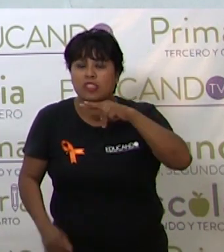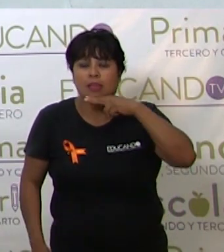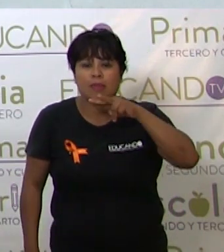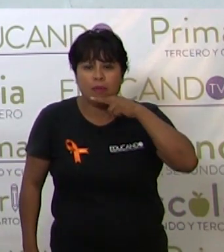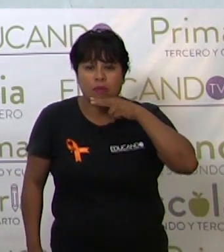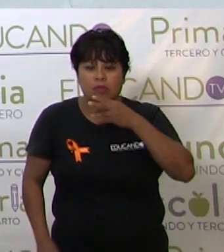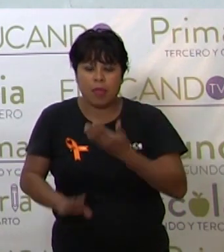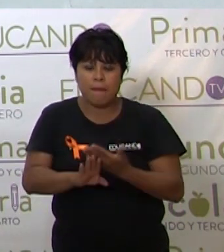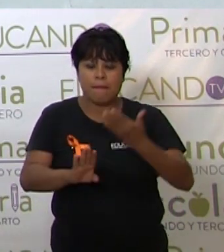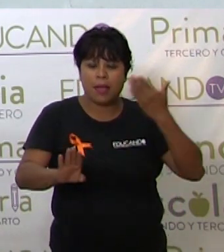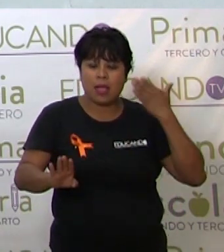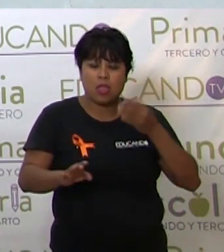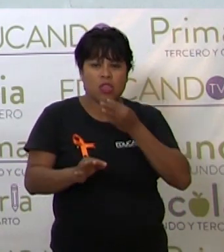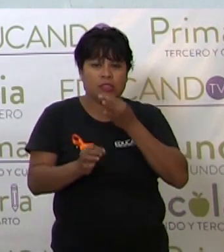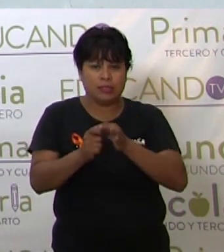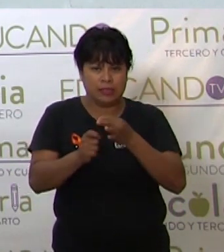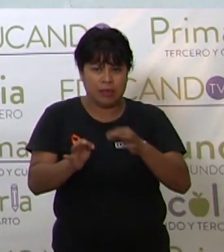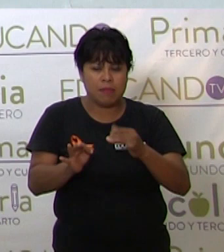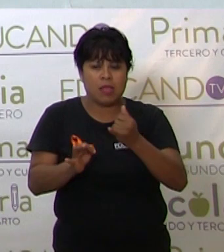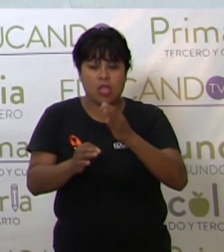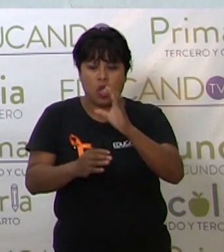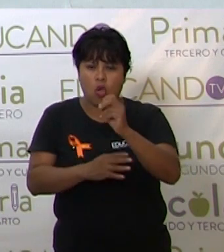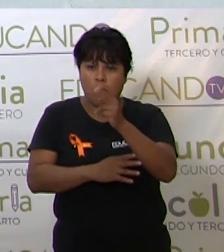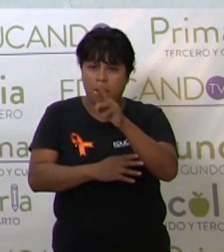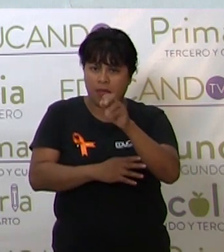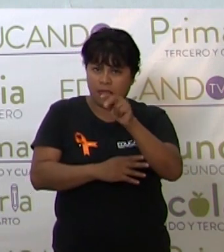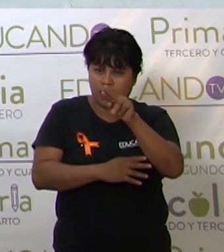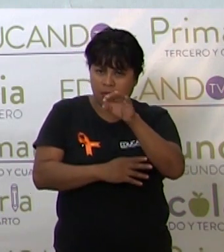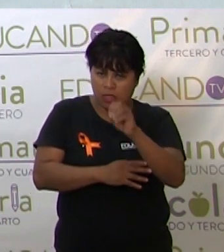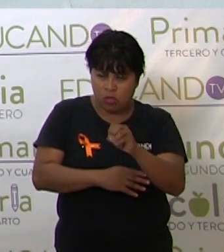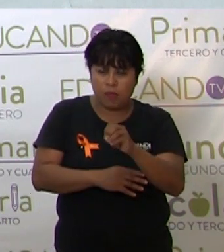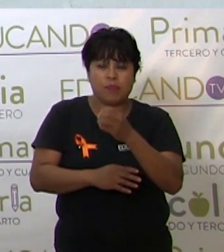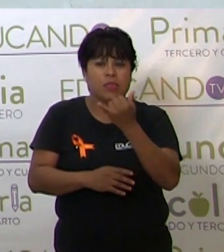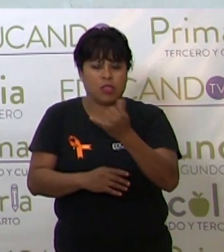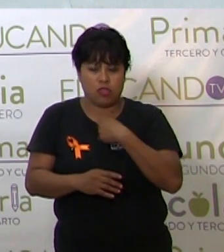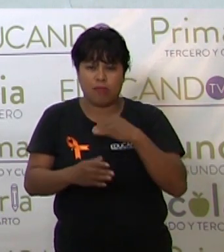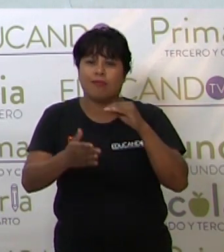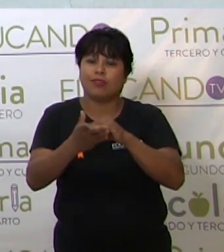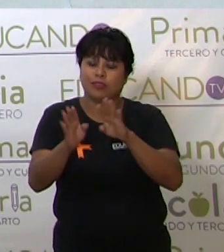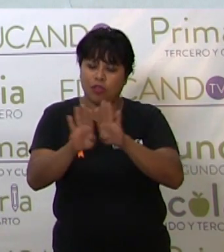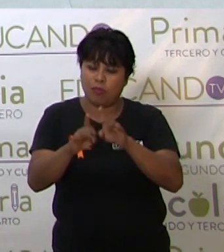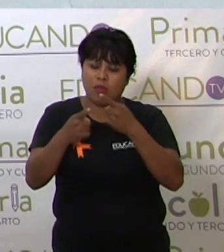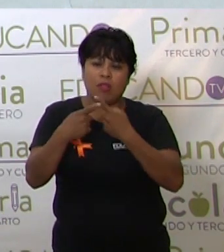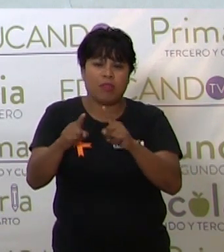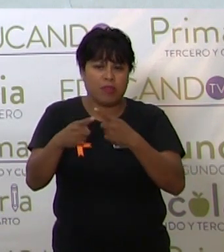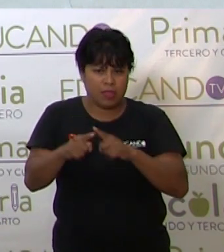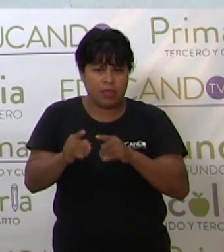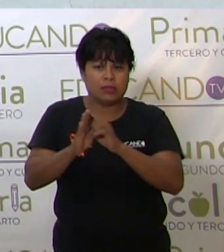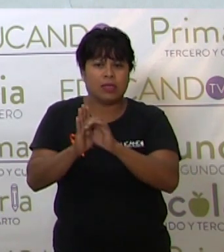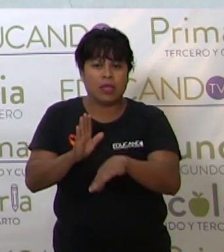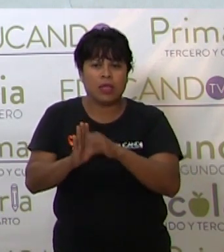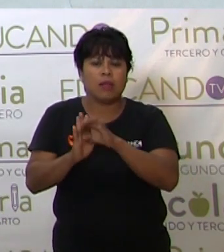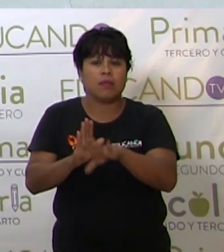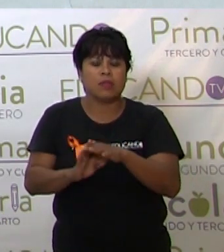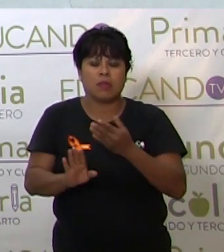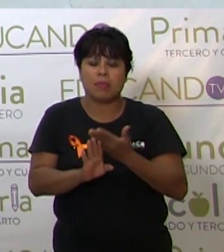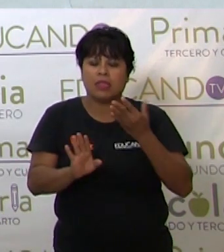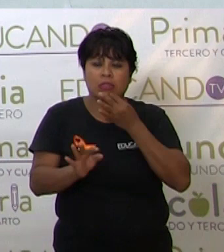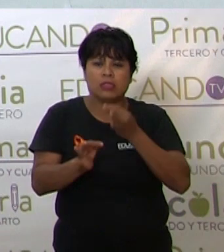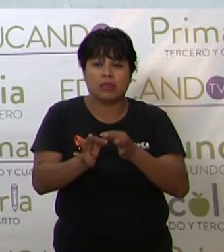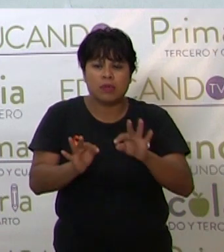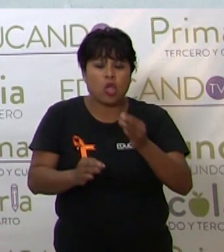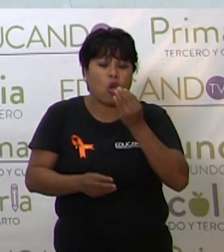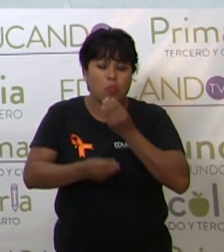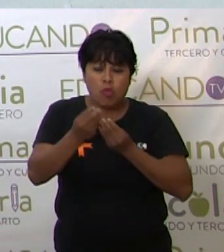vimos pasado simple y copretérito. Y entonces ahí yo les puse varios ejemplos que era en pasado simple y